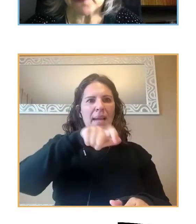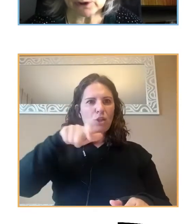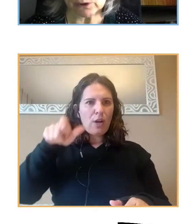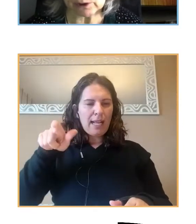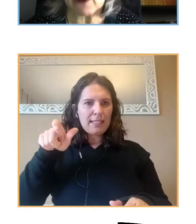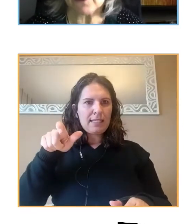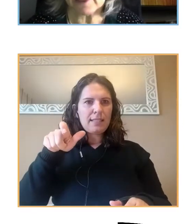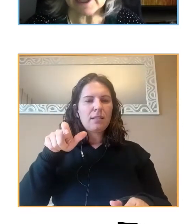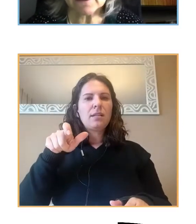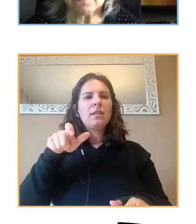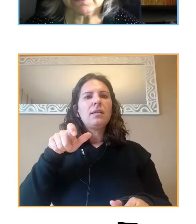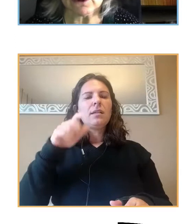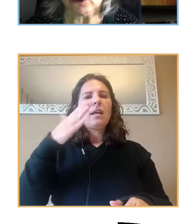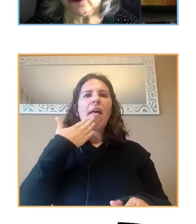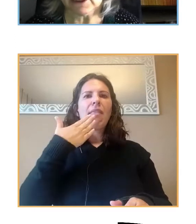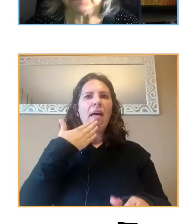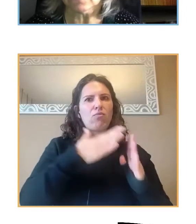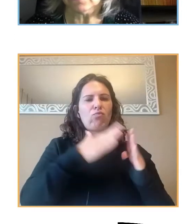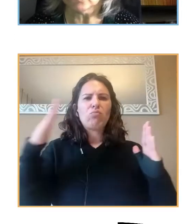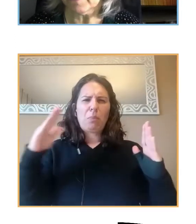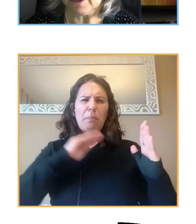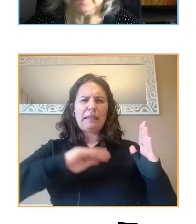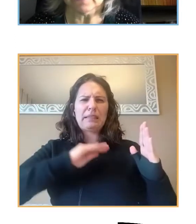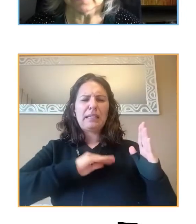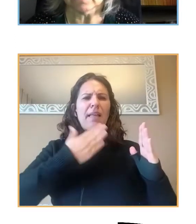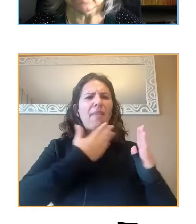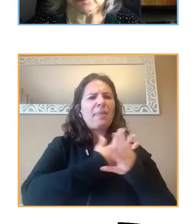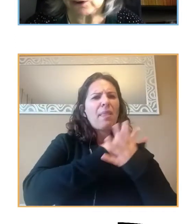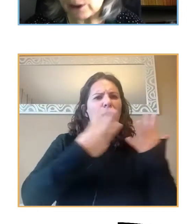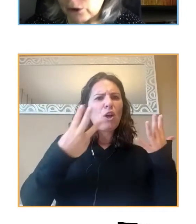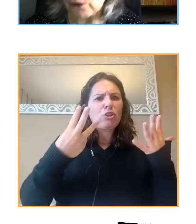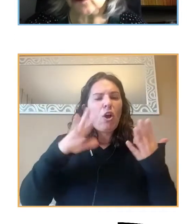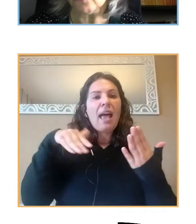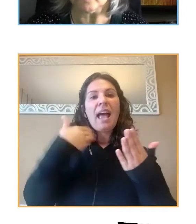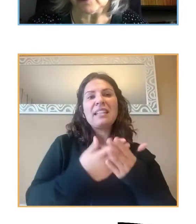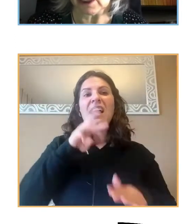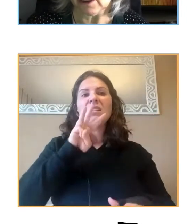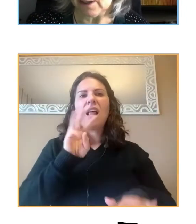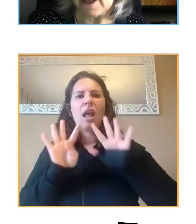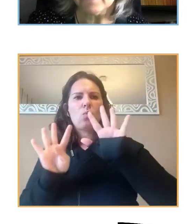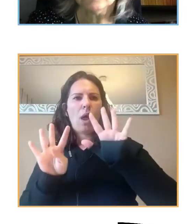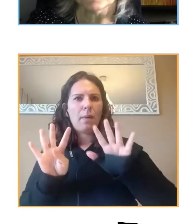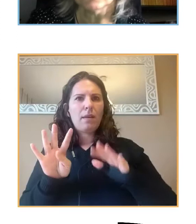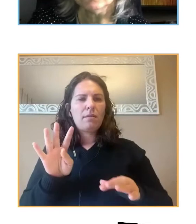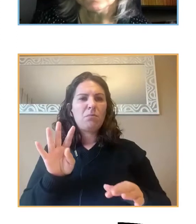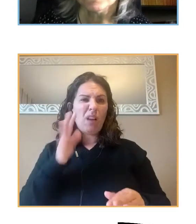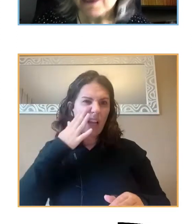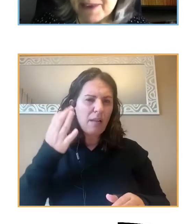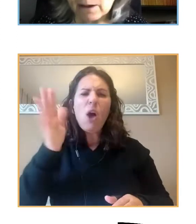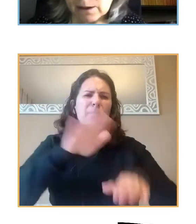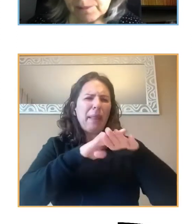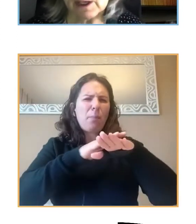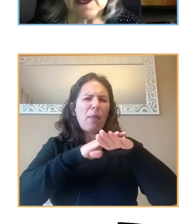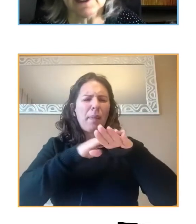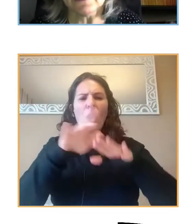amplio rango de edad, de 18 a 39, en todos los grupos de edades, perdón, y